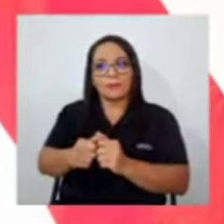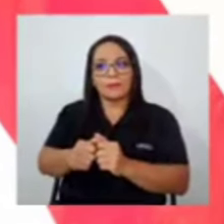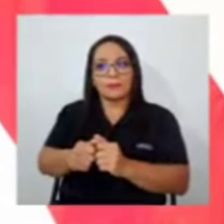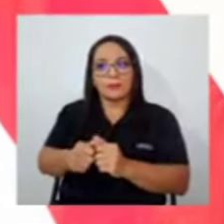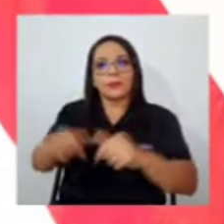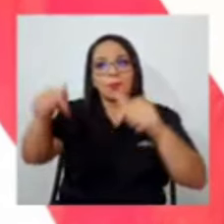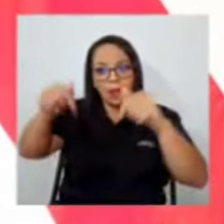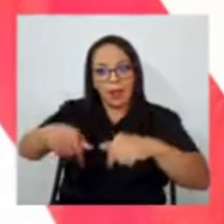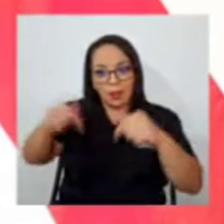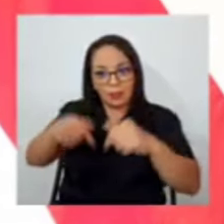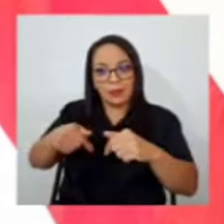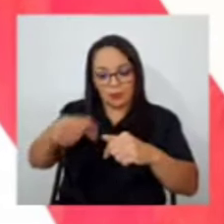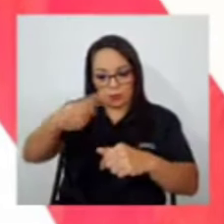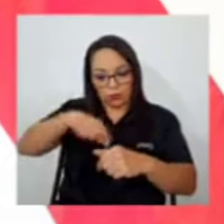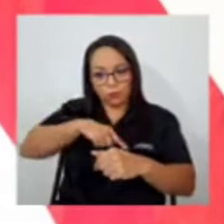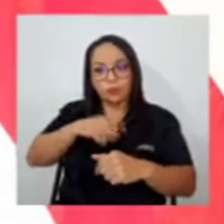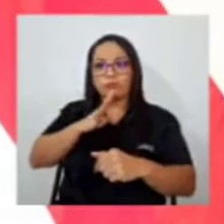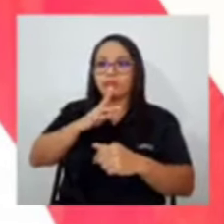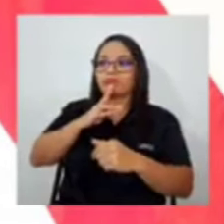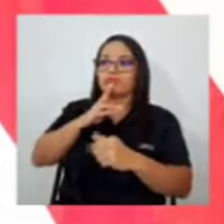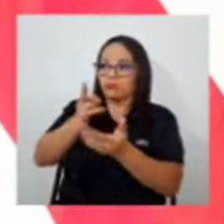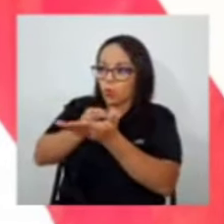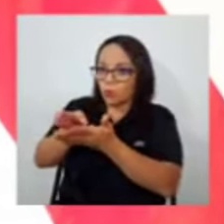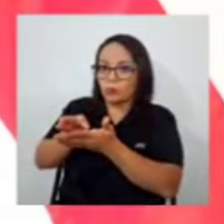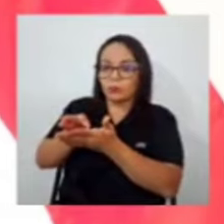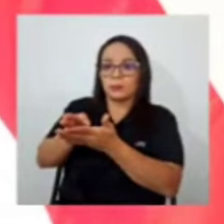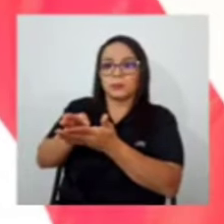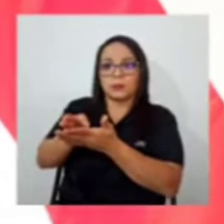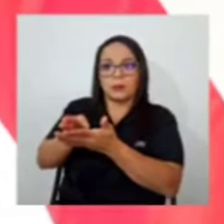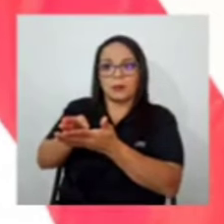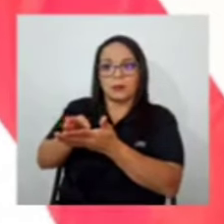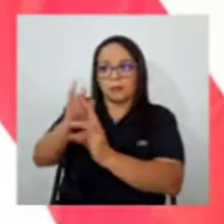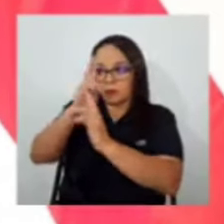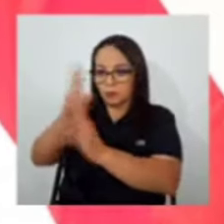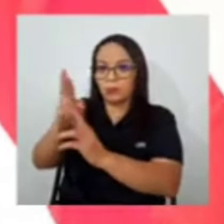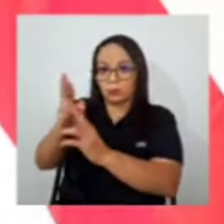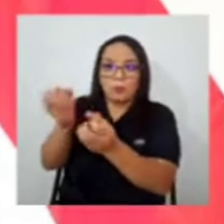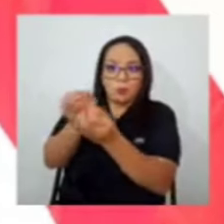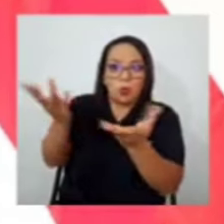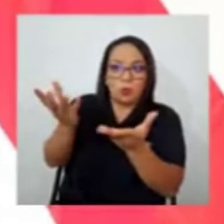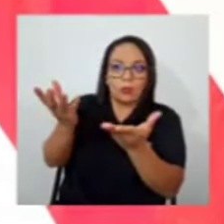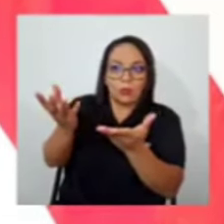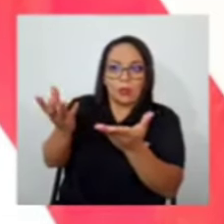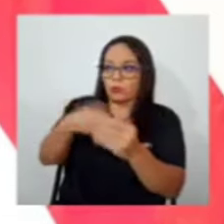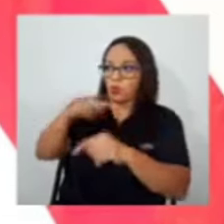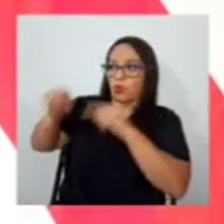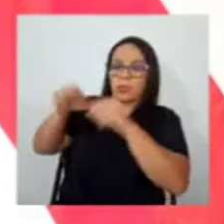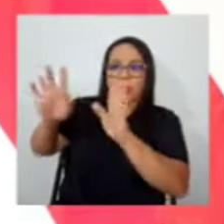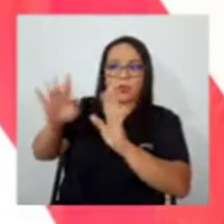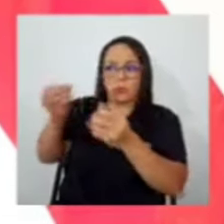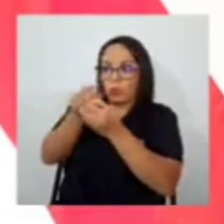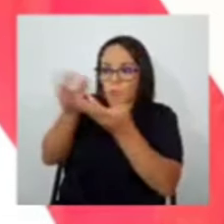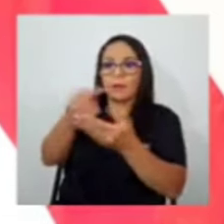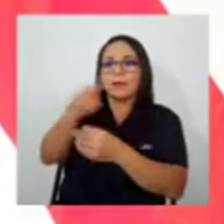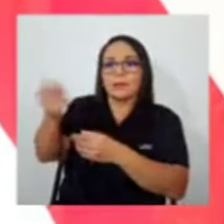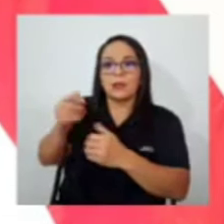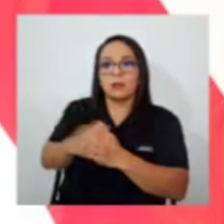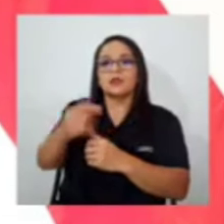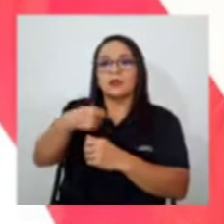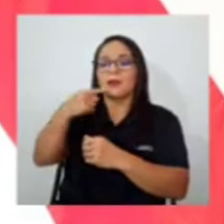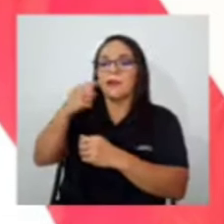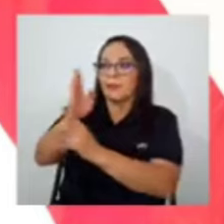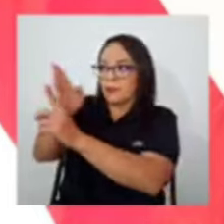sincera, honesta, respetuosa y pública, porque yo no ando criticando, yo nada más le digo a la señora